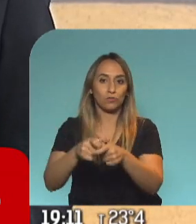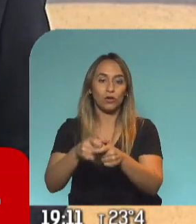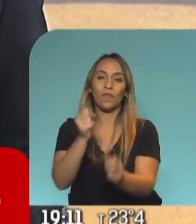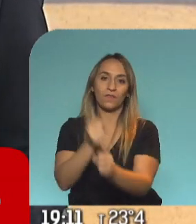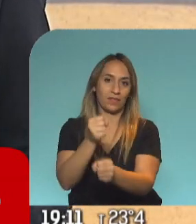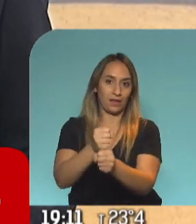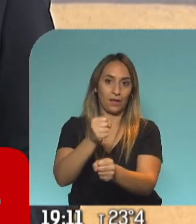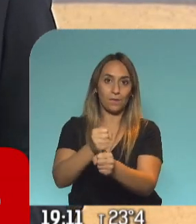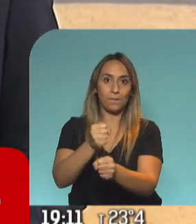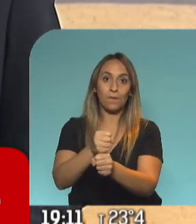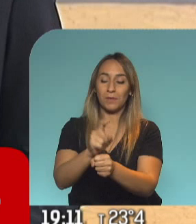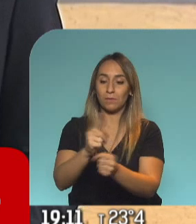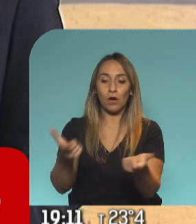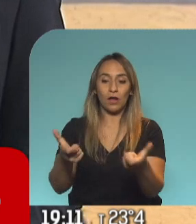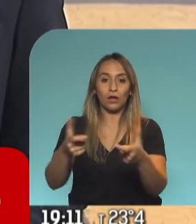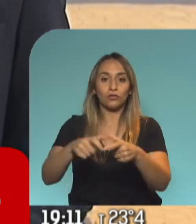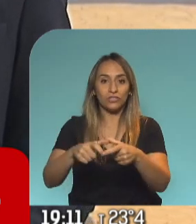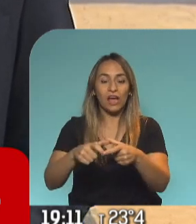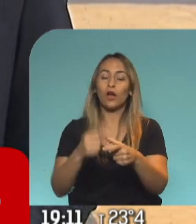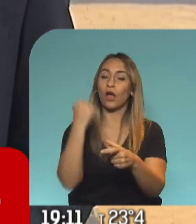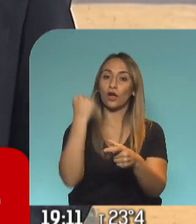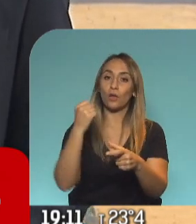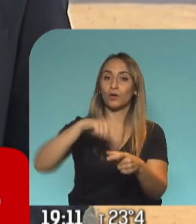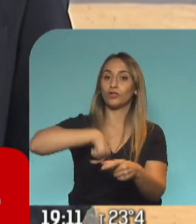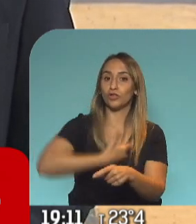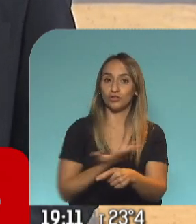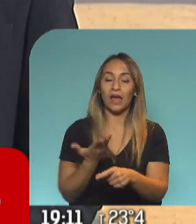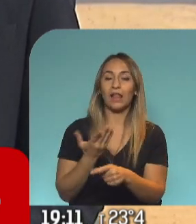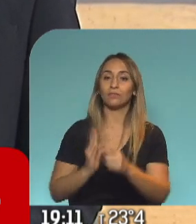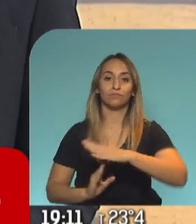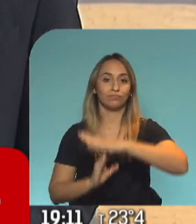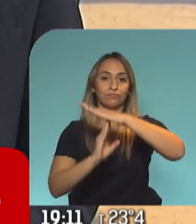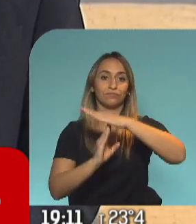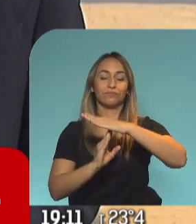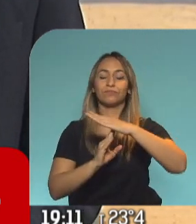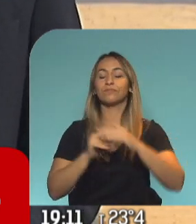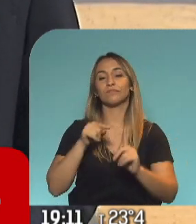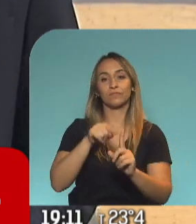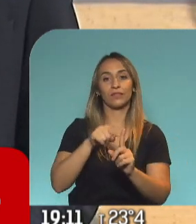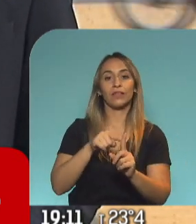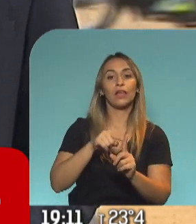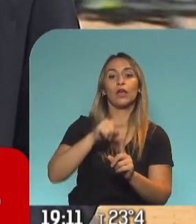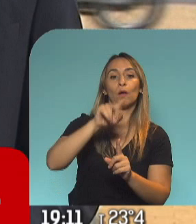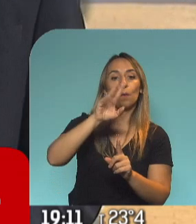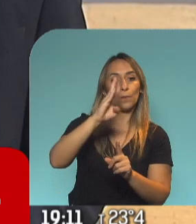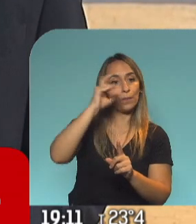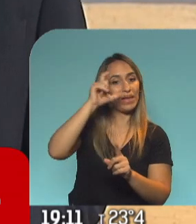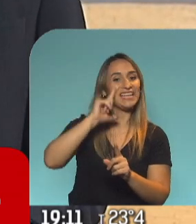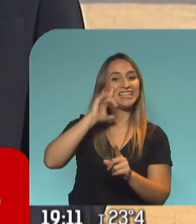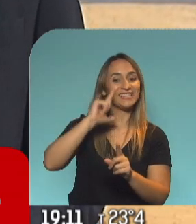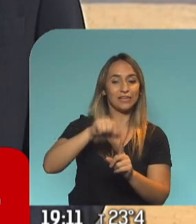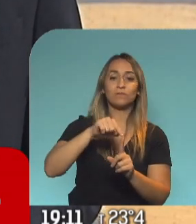trabajo de este Consejo Económico y Social que encabeza el Secretario de Asuntos Estratégicos de la Nación, Gustavo Belisi, que está